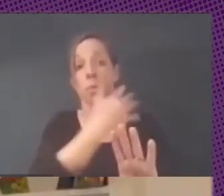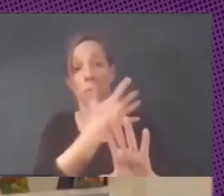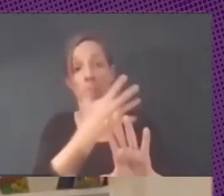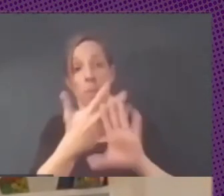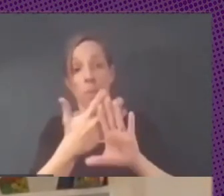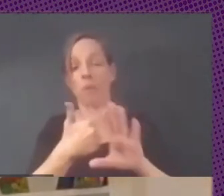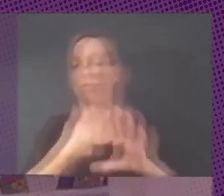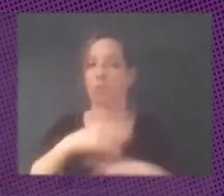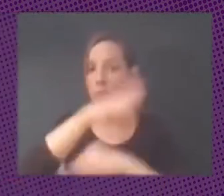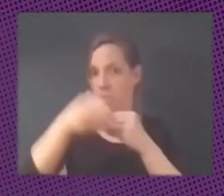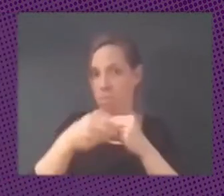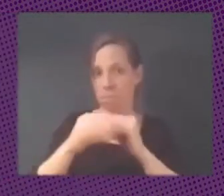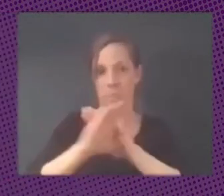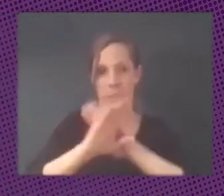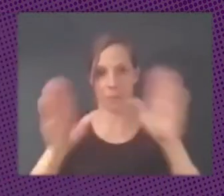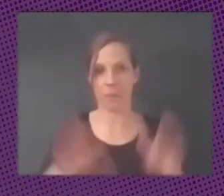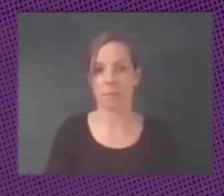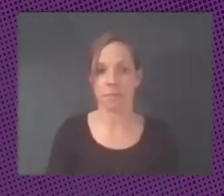menciono